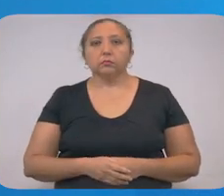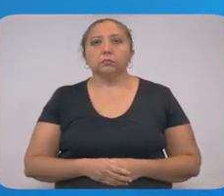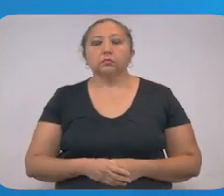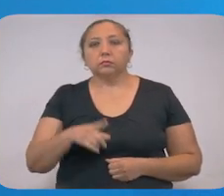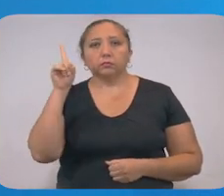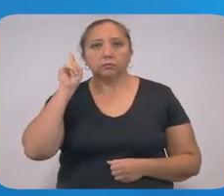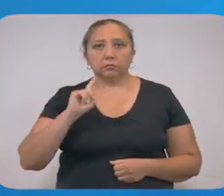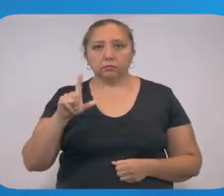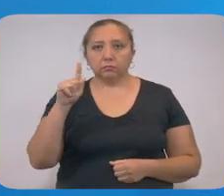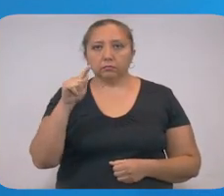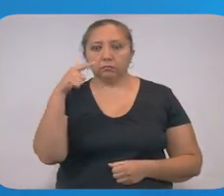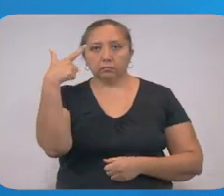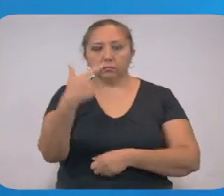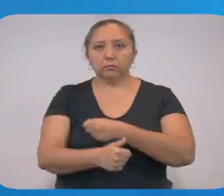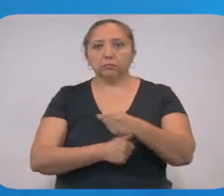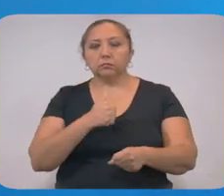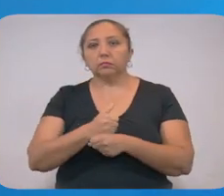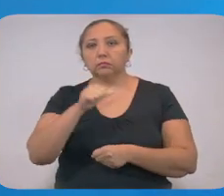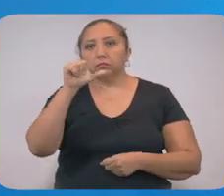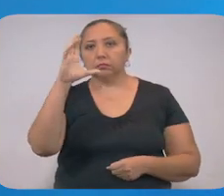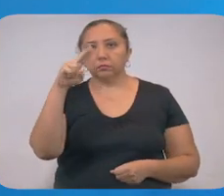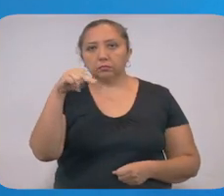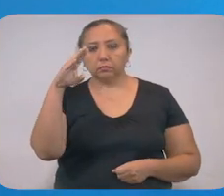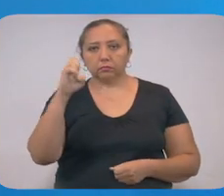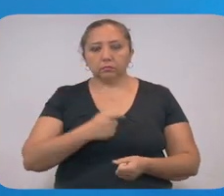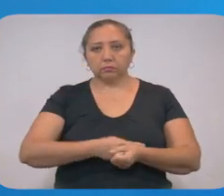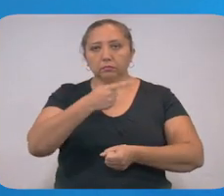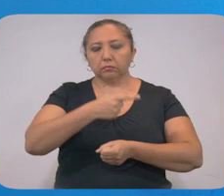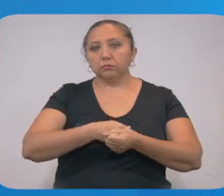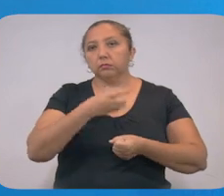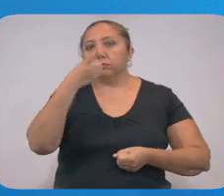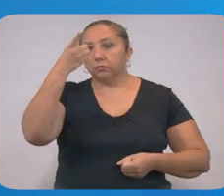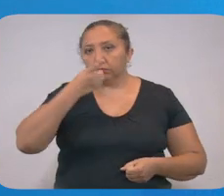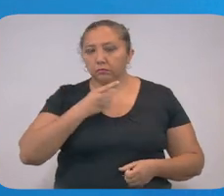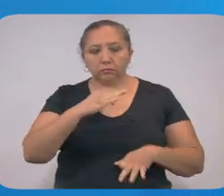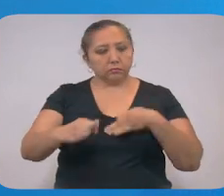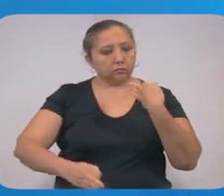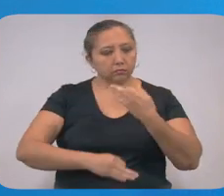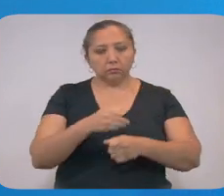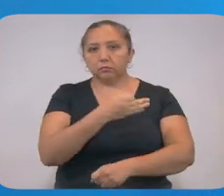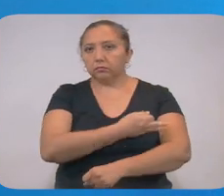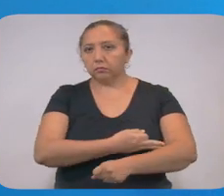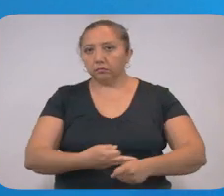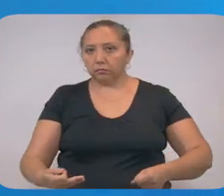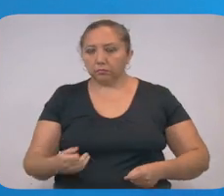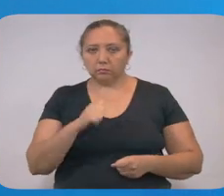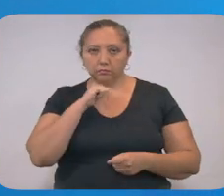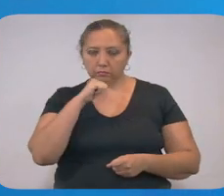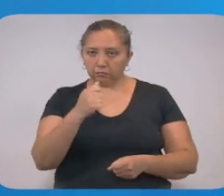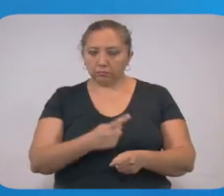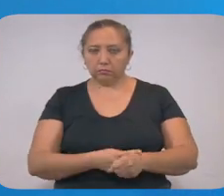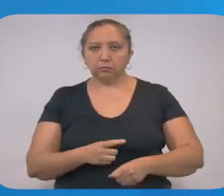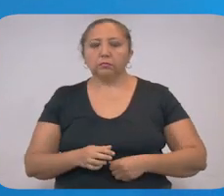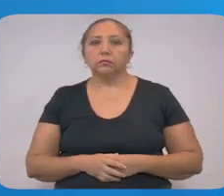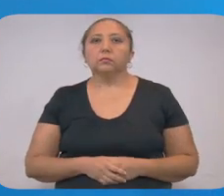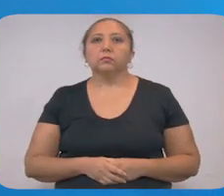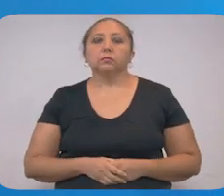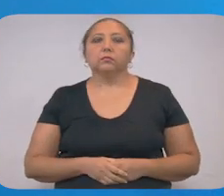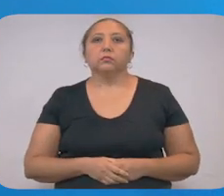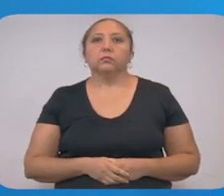Mujer de 77 años de Acanqué, con hipertensión y diabetes, todos sus contactos se reportan asintomáticos.